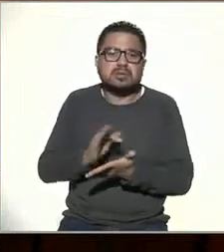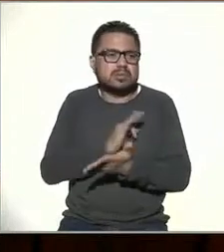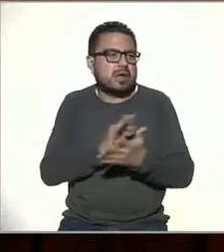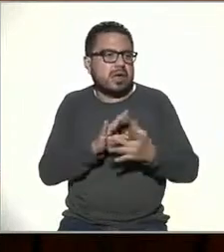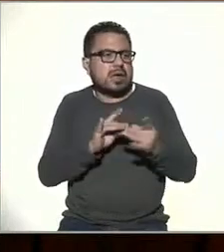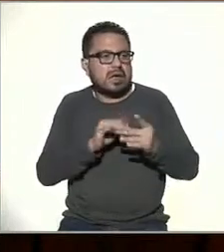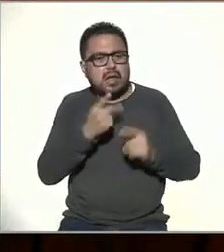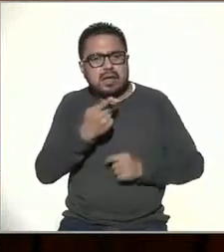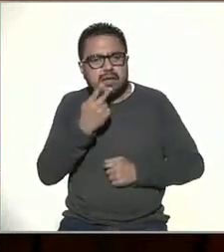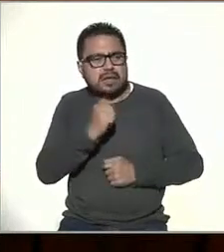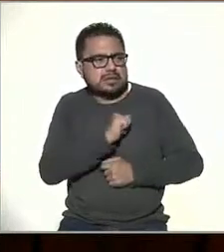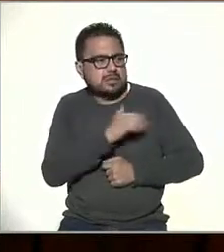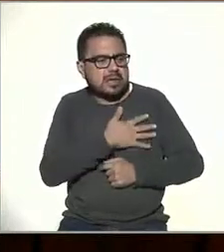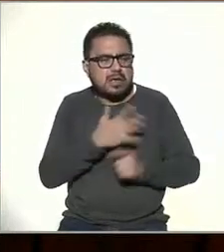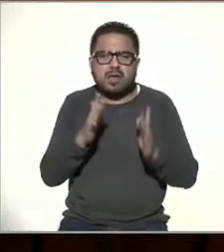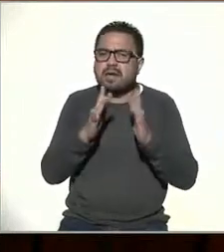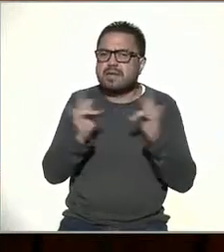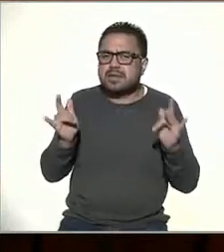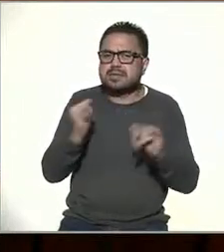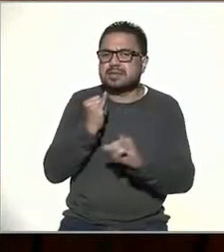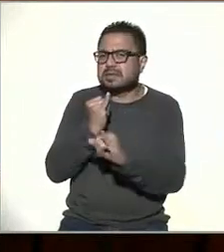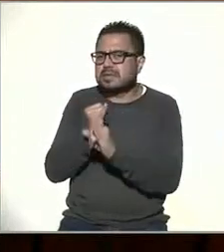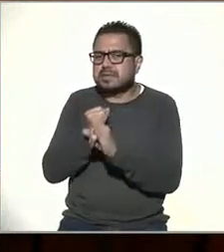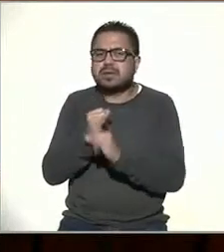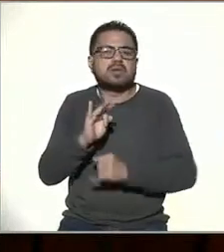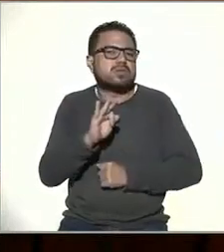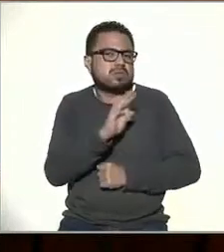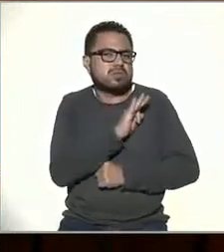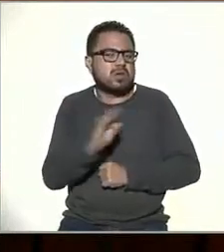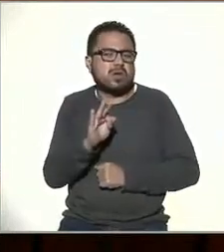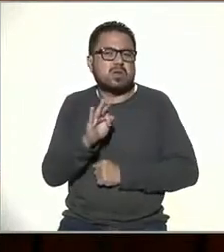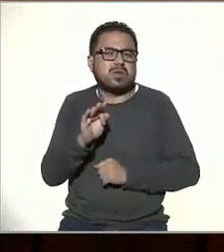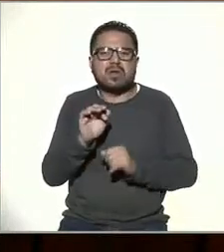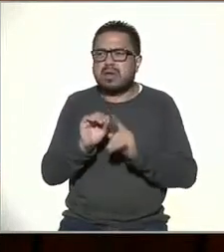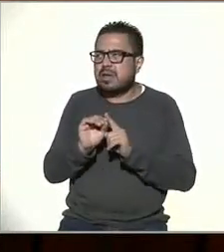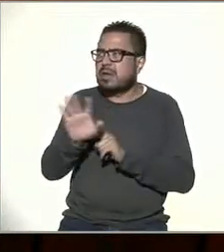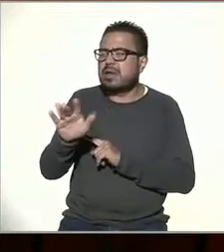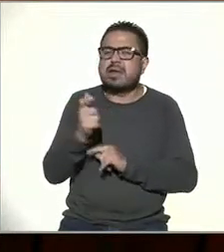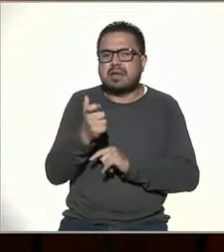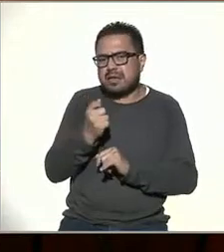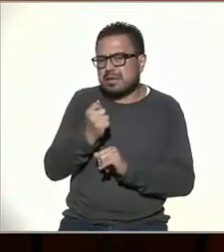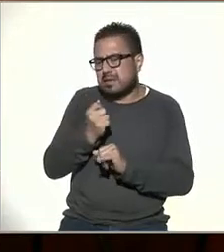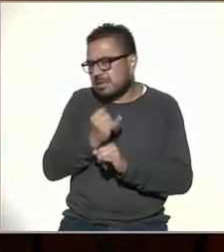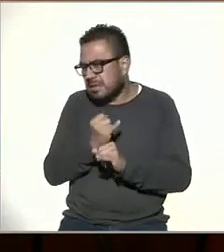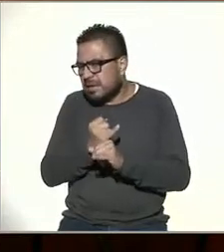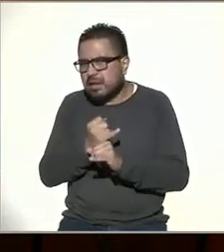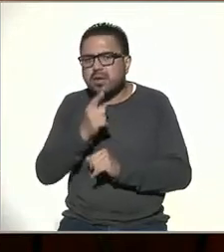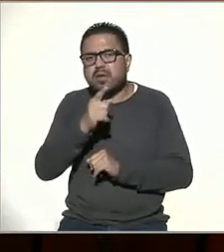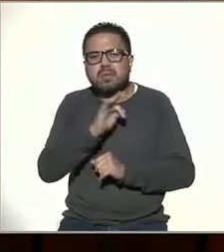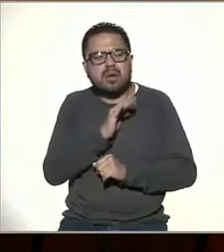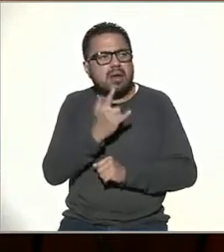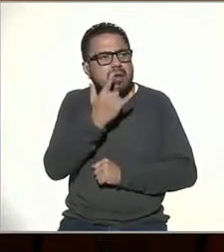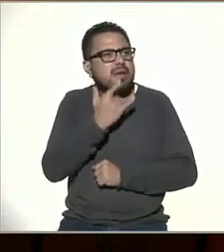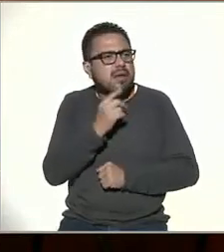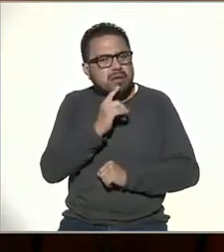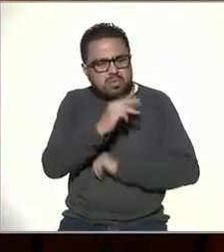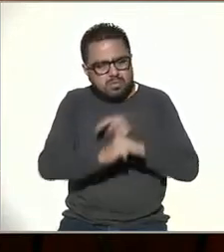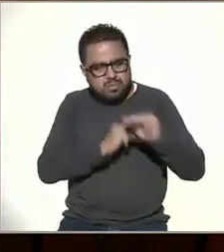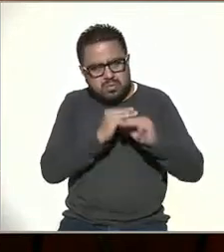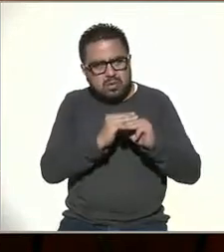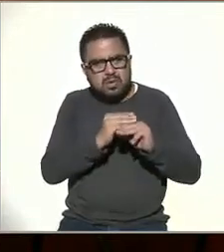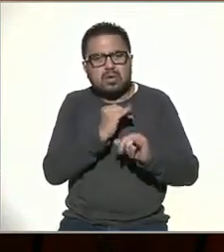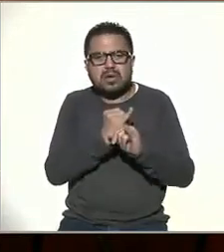español, podemos hablar francés, ¿no? En Internet, ¿no? Podemos transaccionar en Internet, podemos ver, acceder al mundo en Internet, ¿no? Un